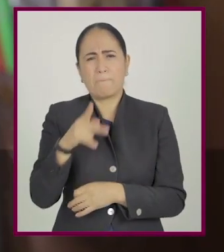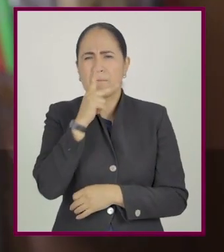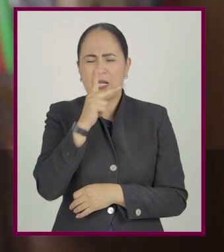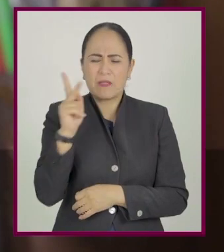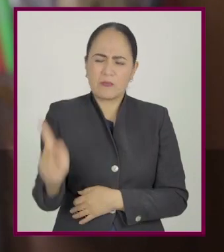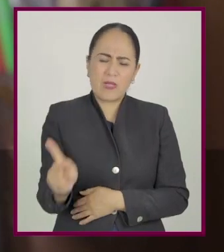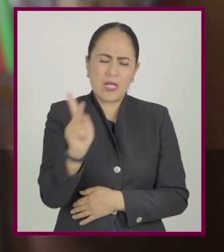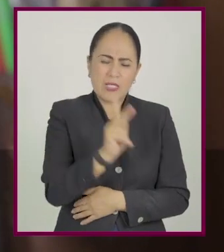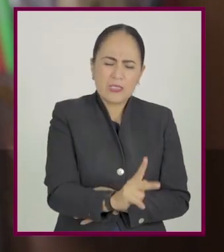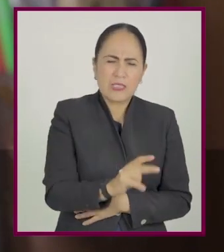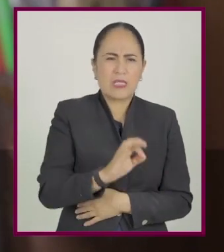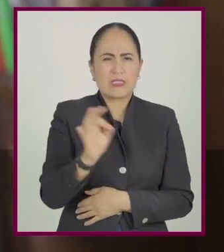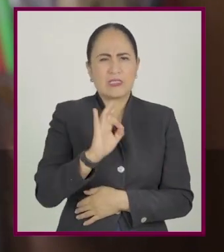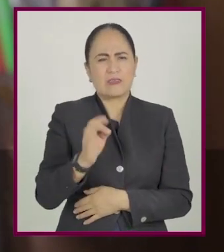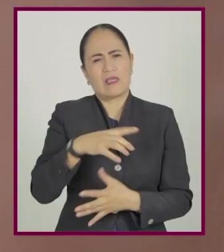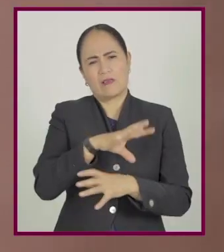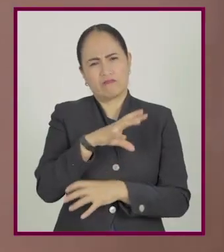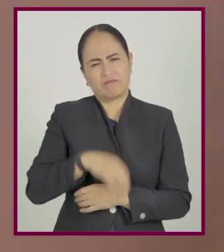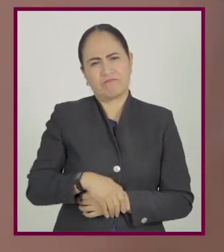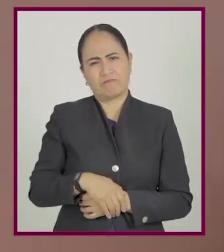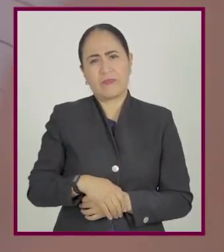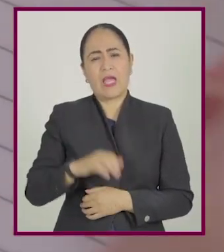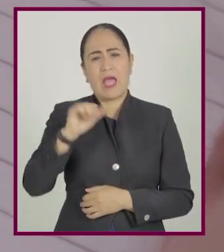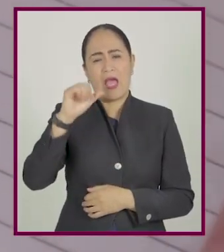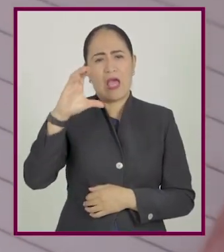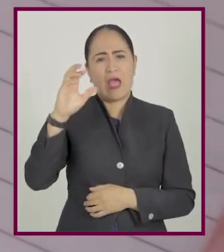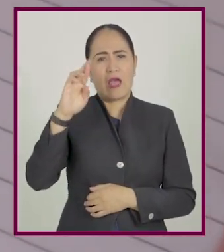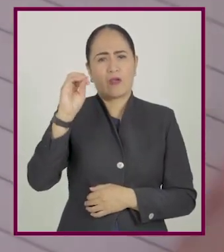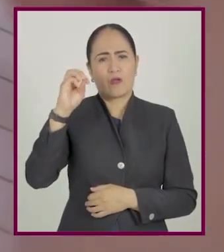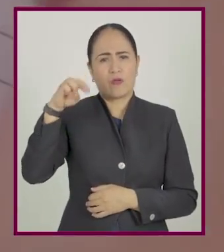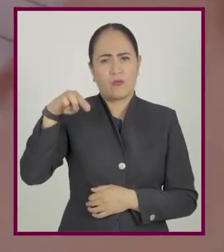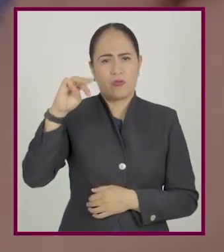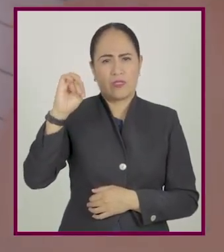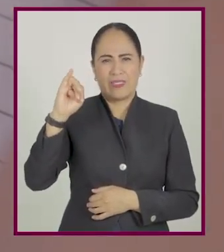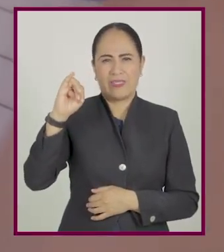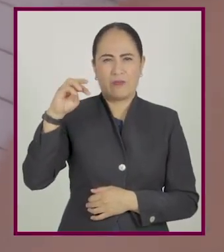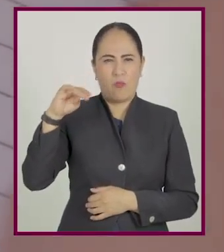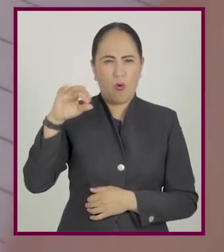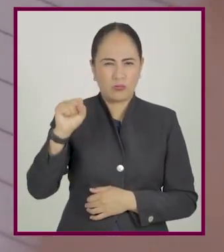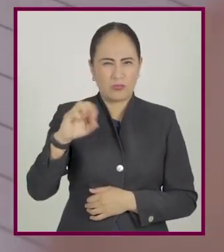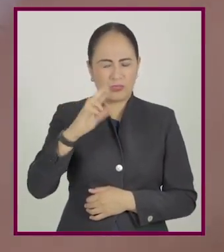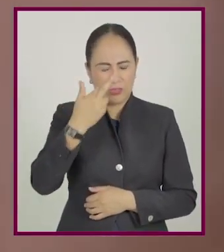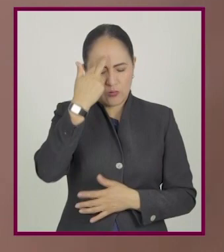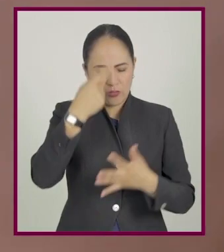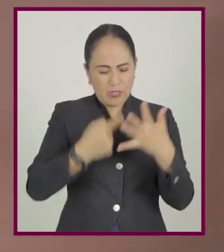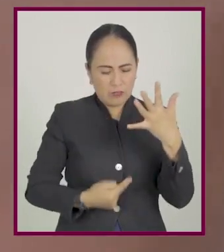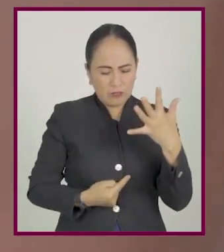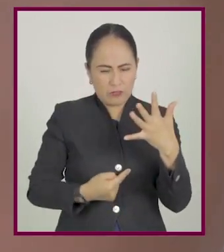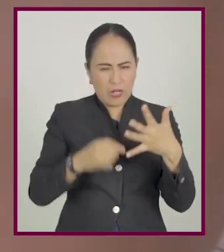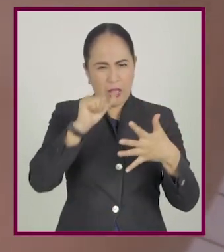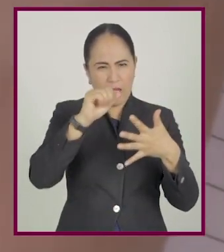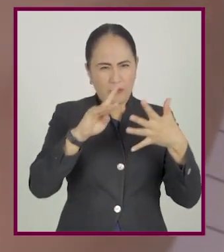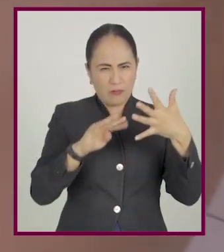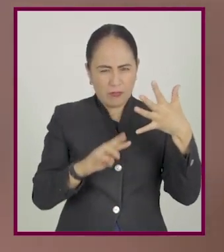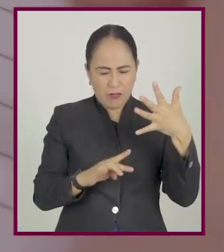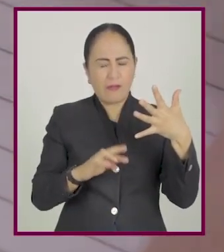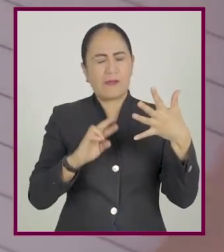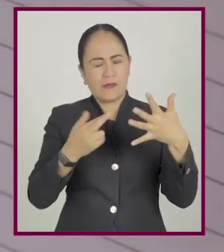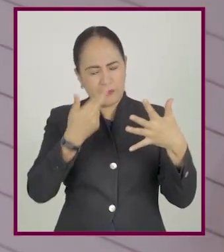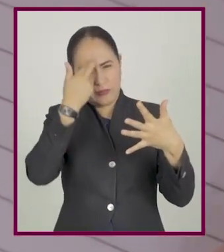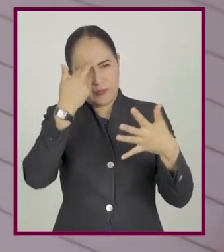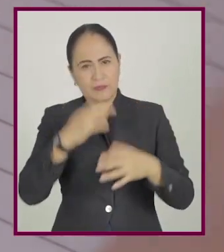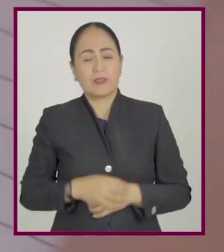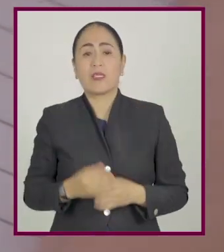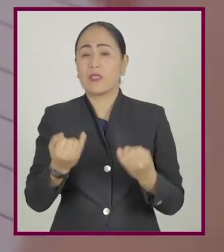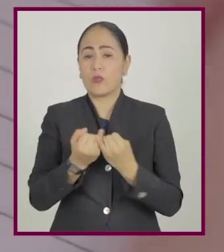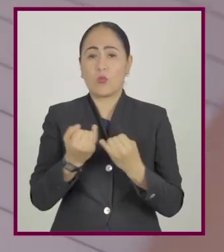que sean semejantes a las que tienes que aprender. Puedes recordar términos complejos usando acrónimos que inmediatamente te recordarán lo que te